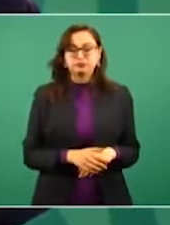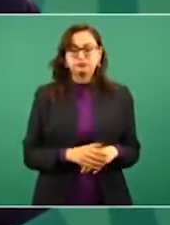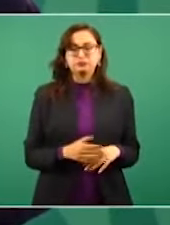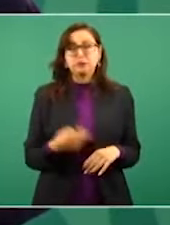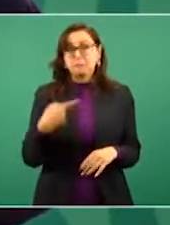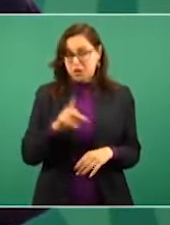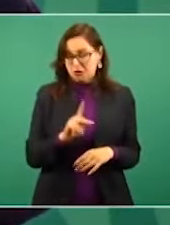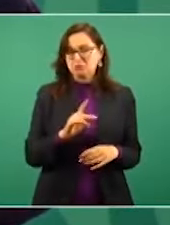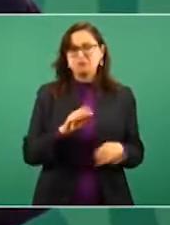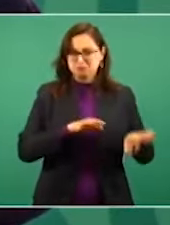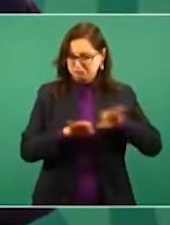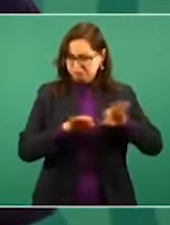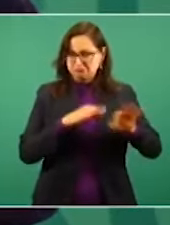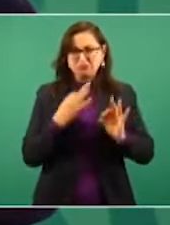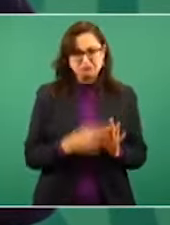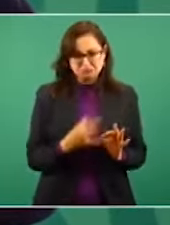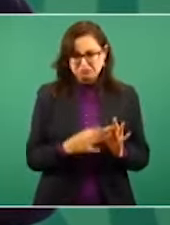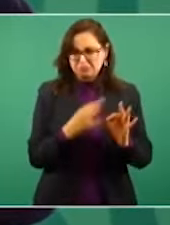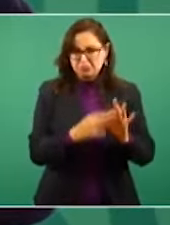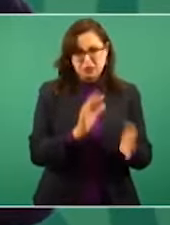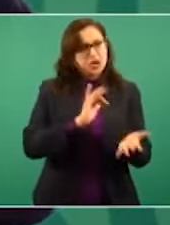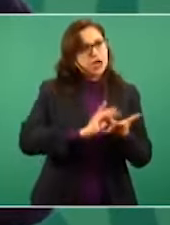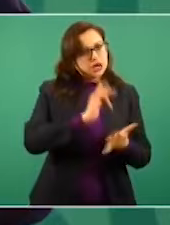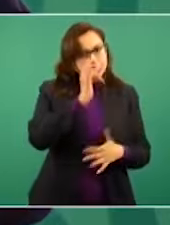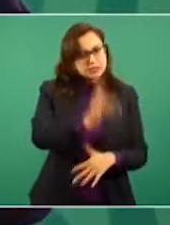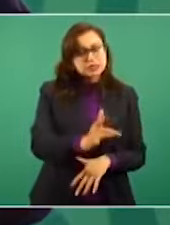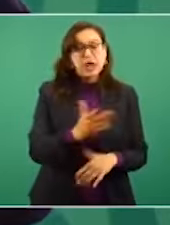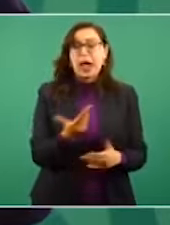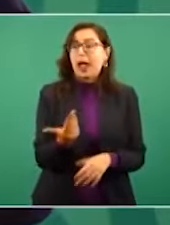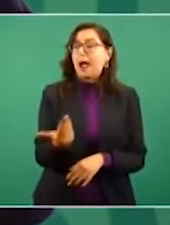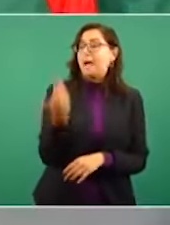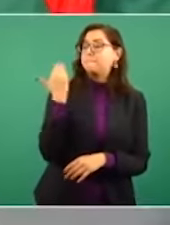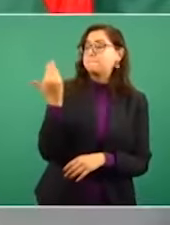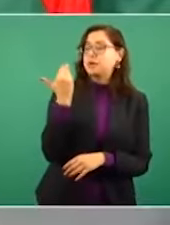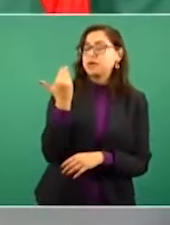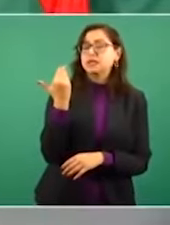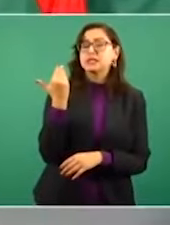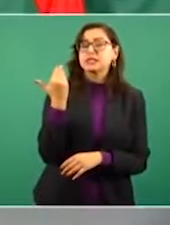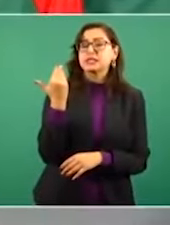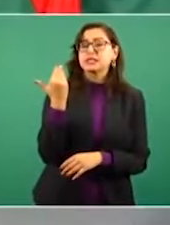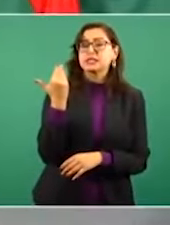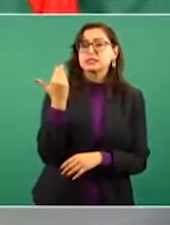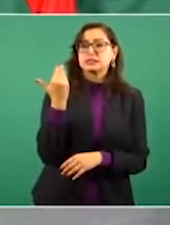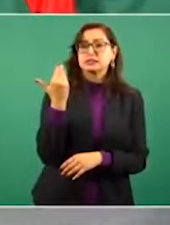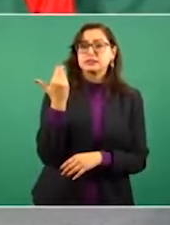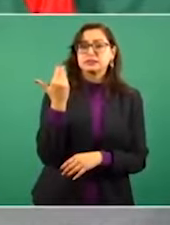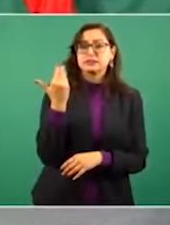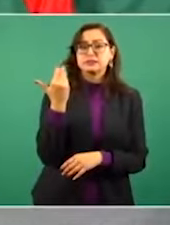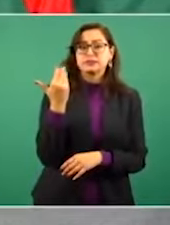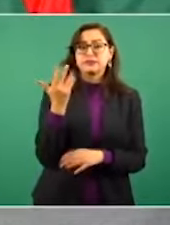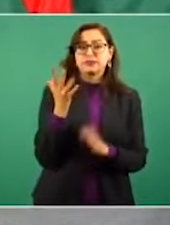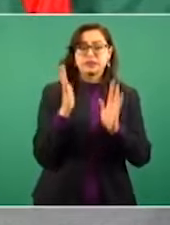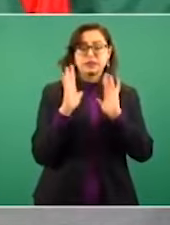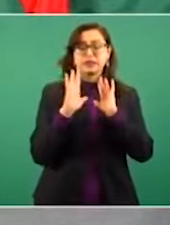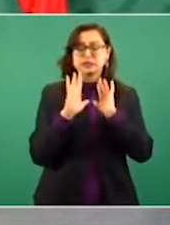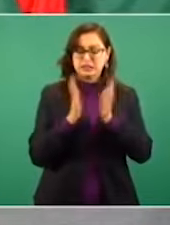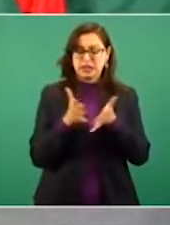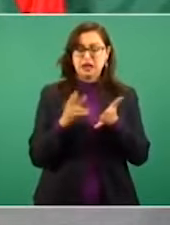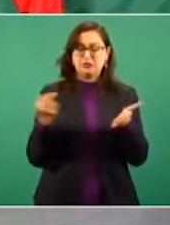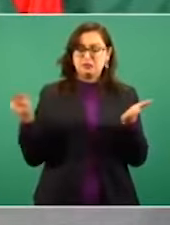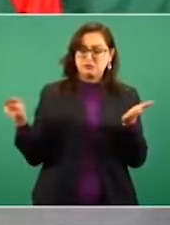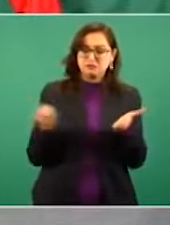firmar su nombramiento